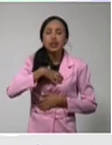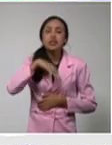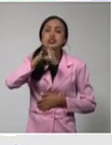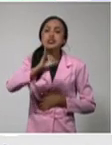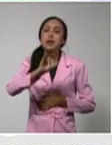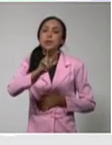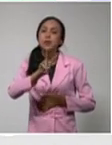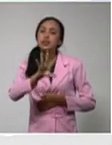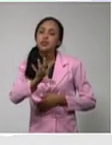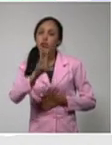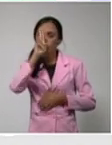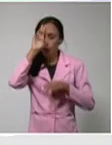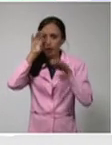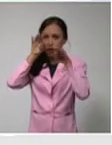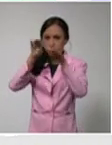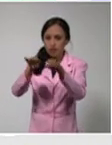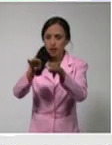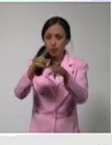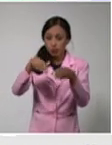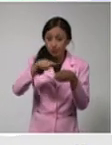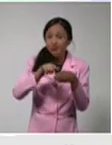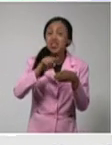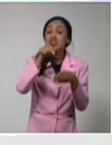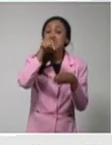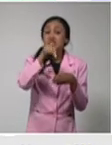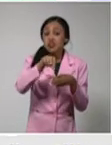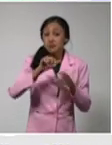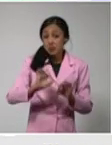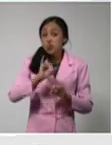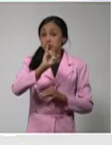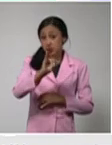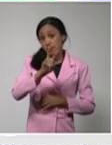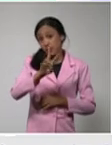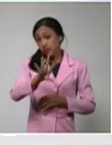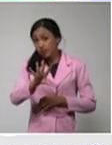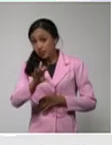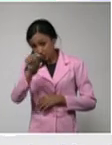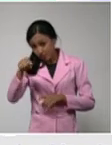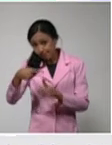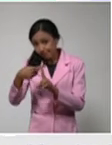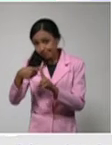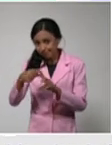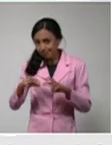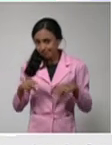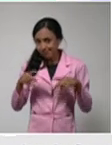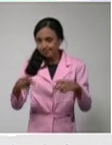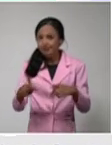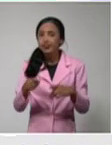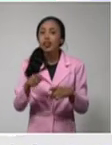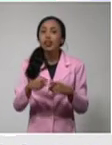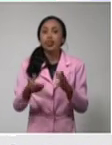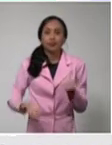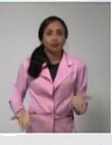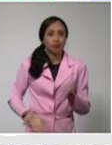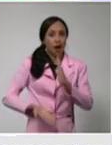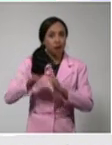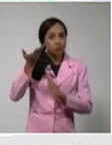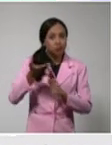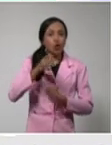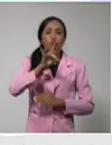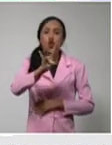ingresados, 625 casos activos. Y se ha recuperado el 91